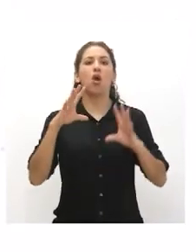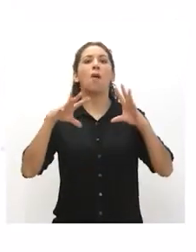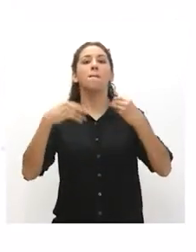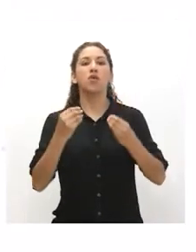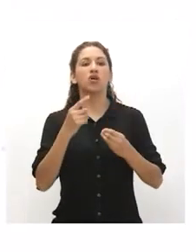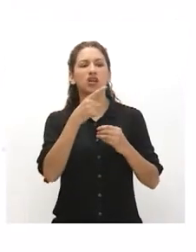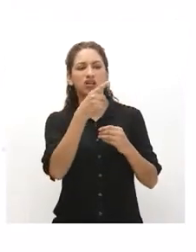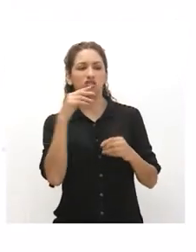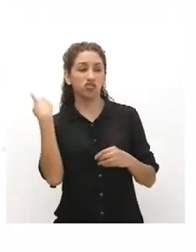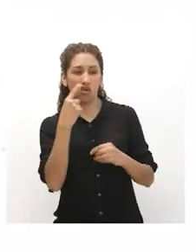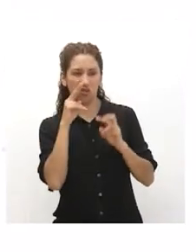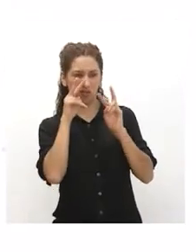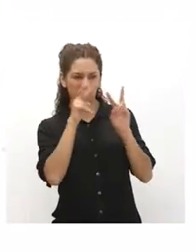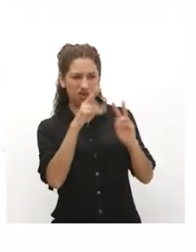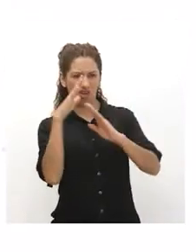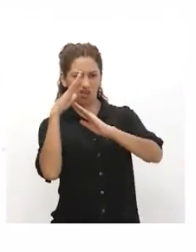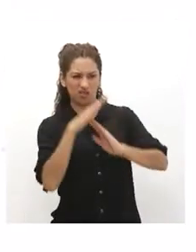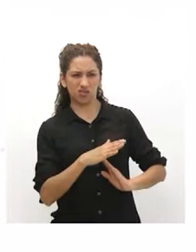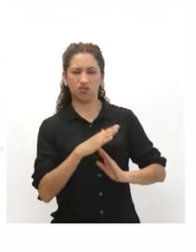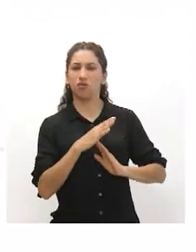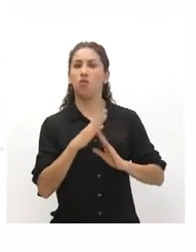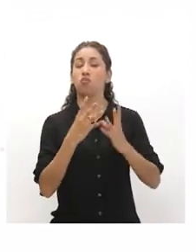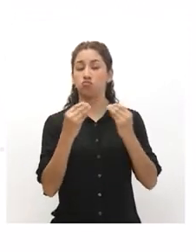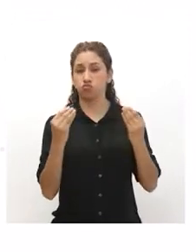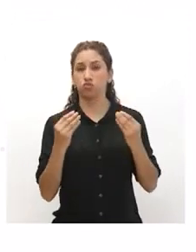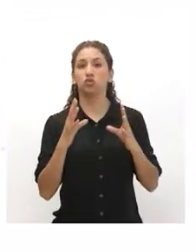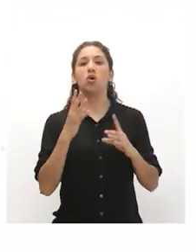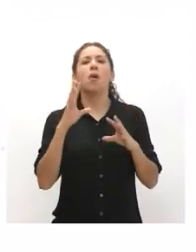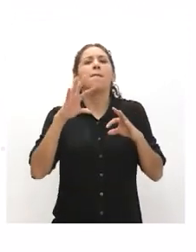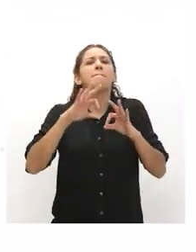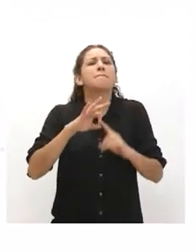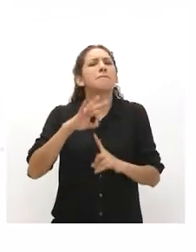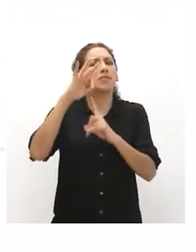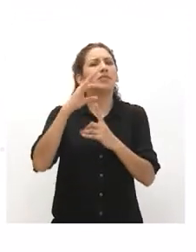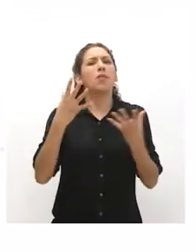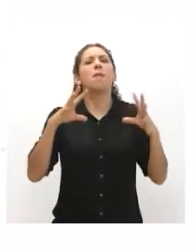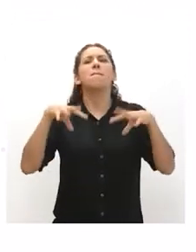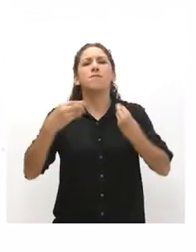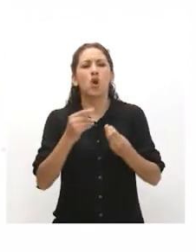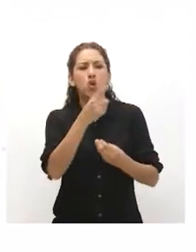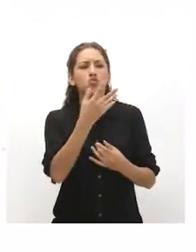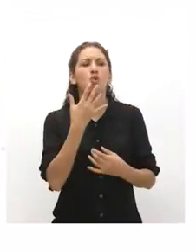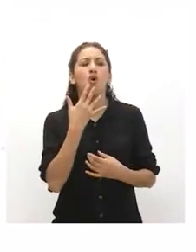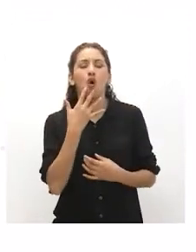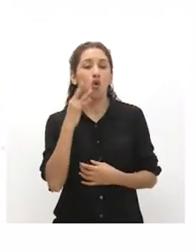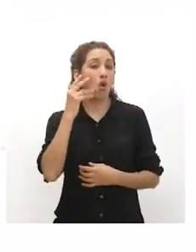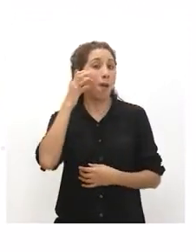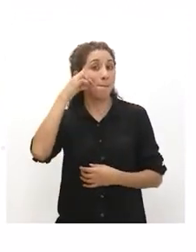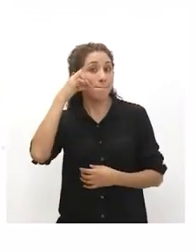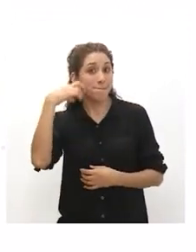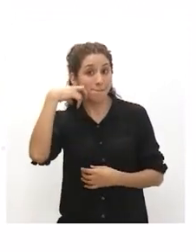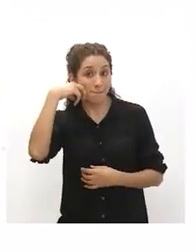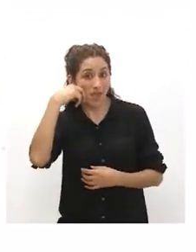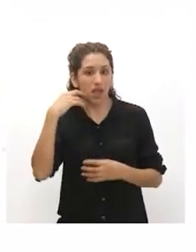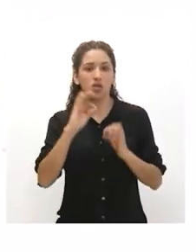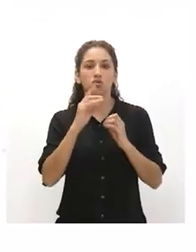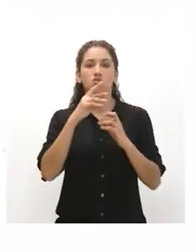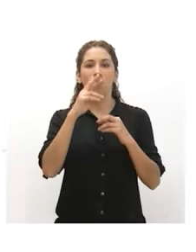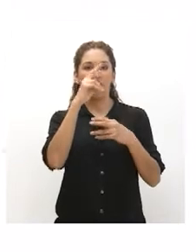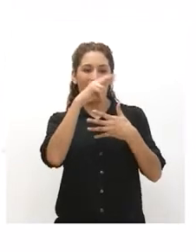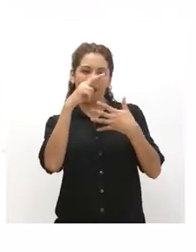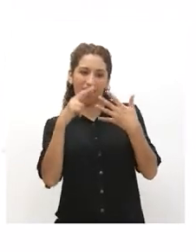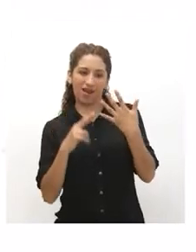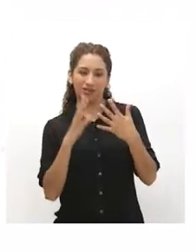afroperuana es discriminada o muy discriminada. Y las principales causas son su color de piel, sus rasgos faciales o físicos